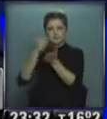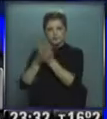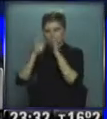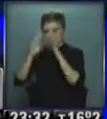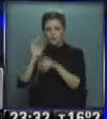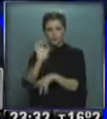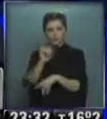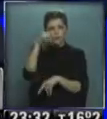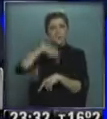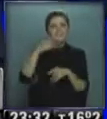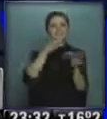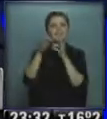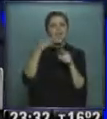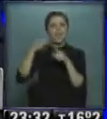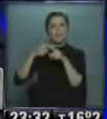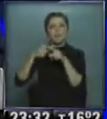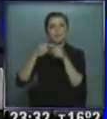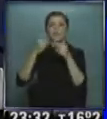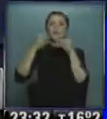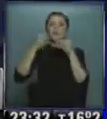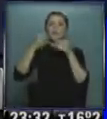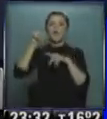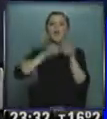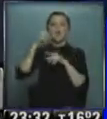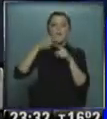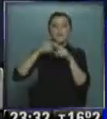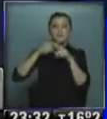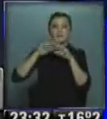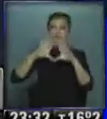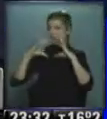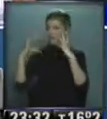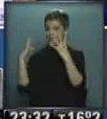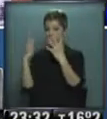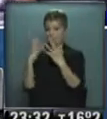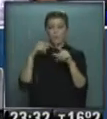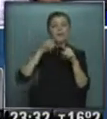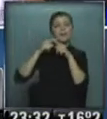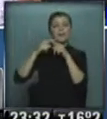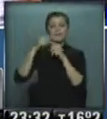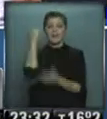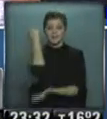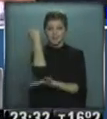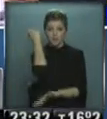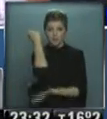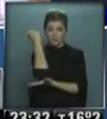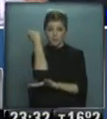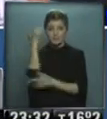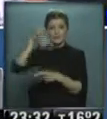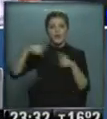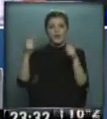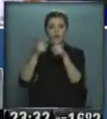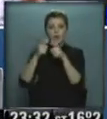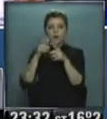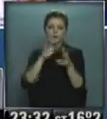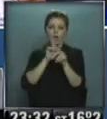qué político? Porque acá se están hablando de políticas globales y políticas económicas aplicadas en un encuentro que duró un